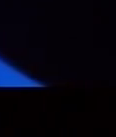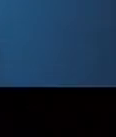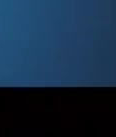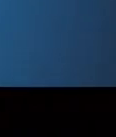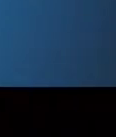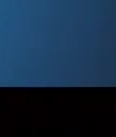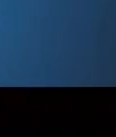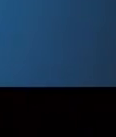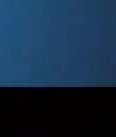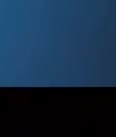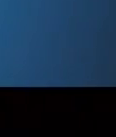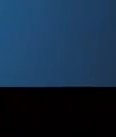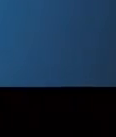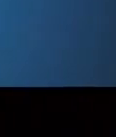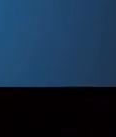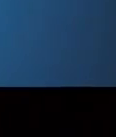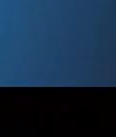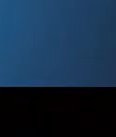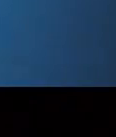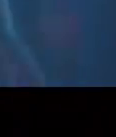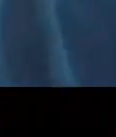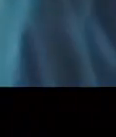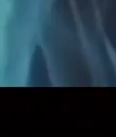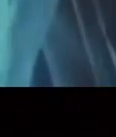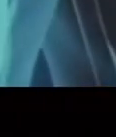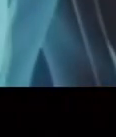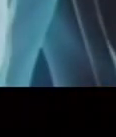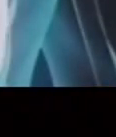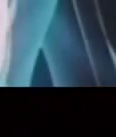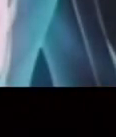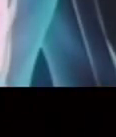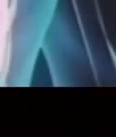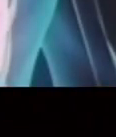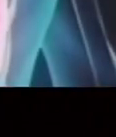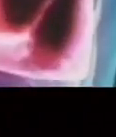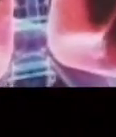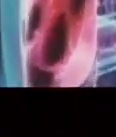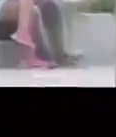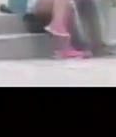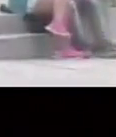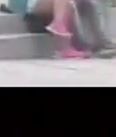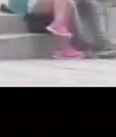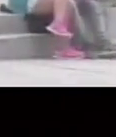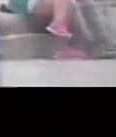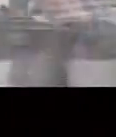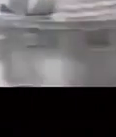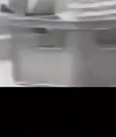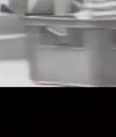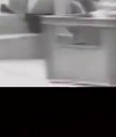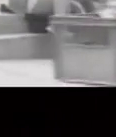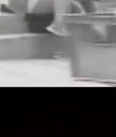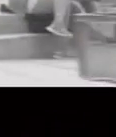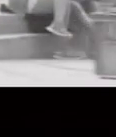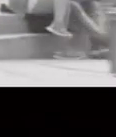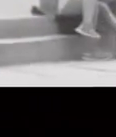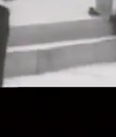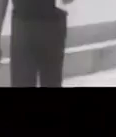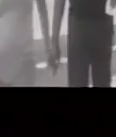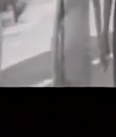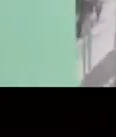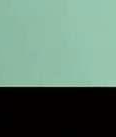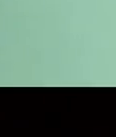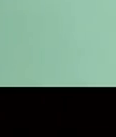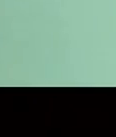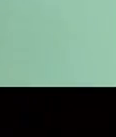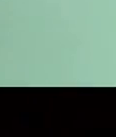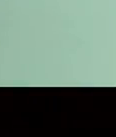ni los ojos. No tocar lo que no es imprescindible. Ser disciplinados hoy significa mantenerte en casa el mayor tiempo